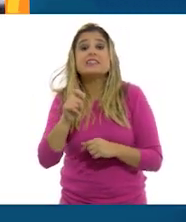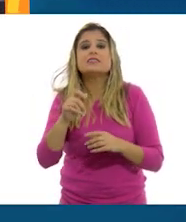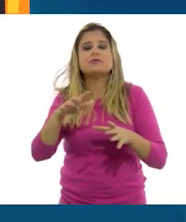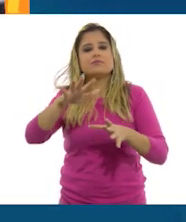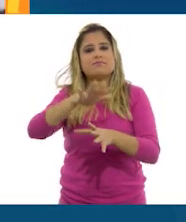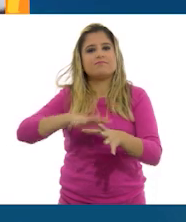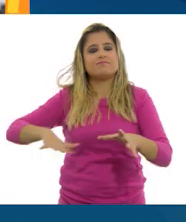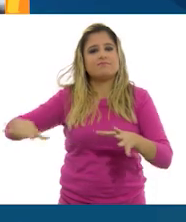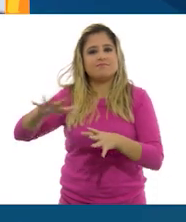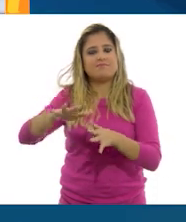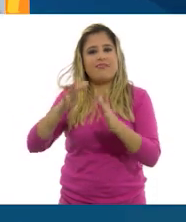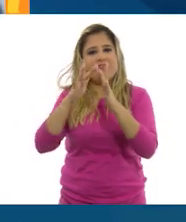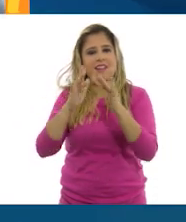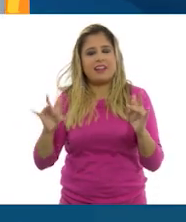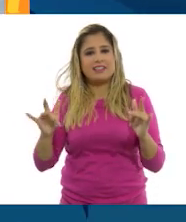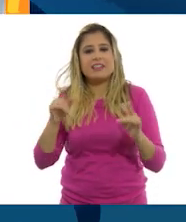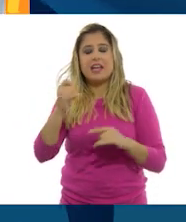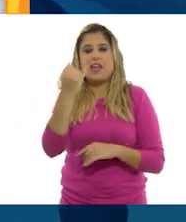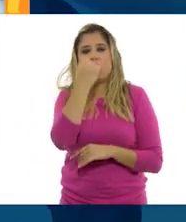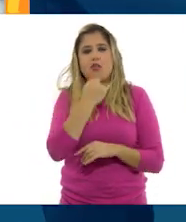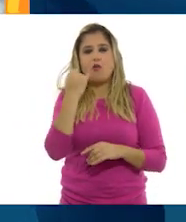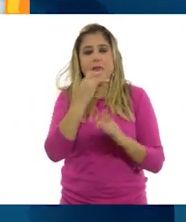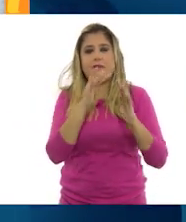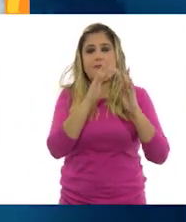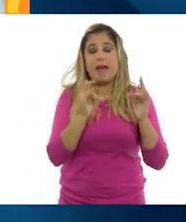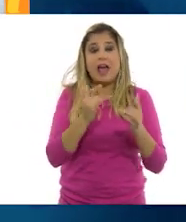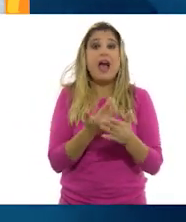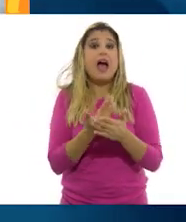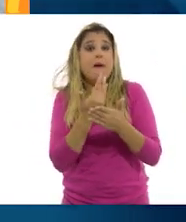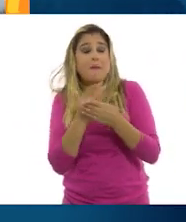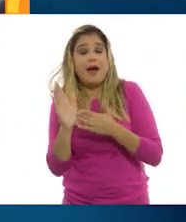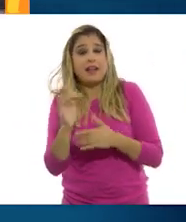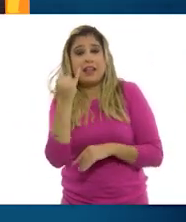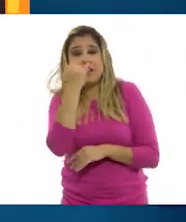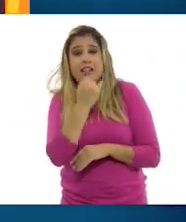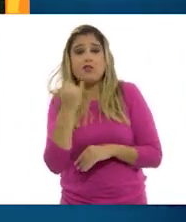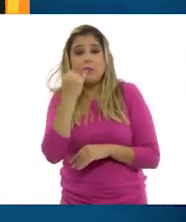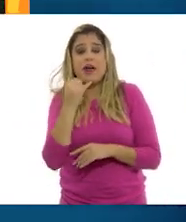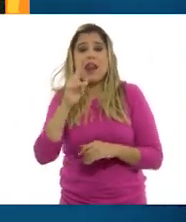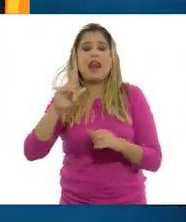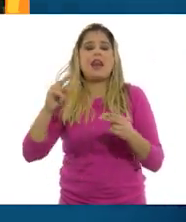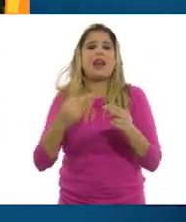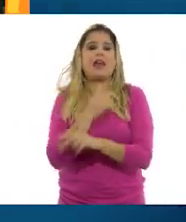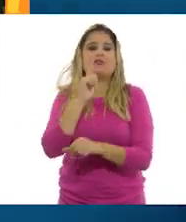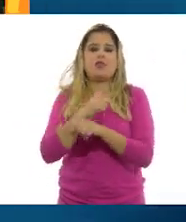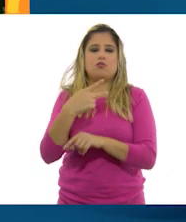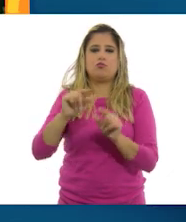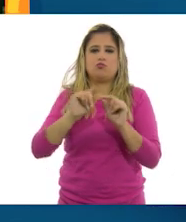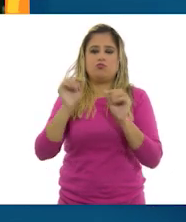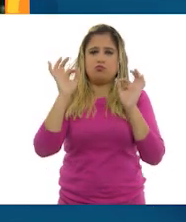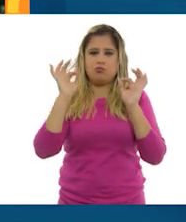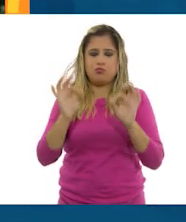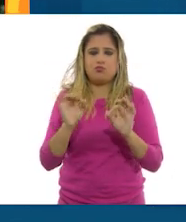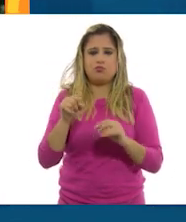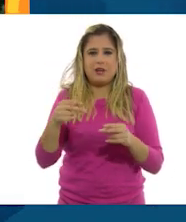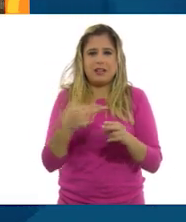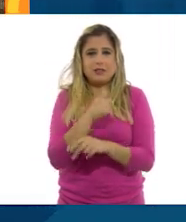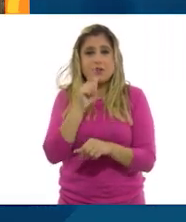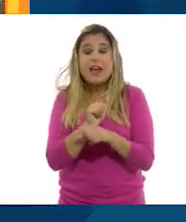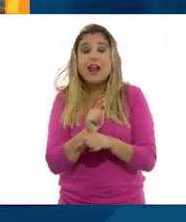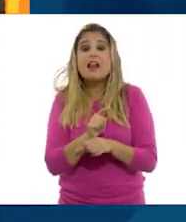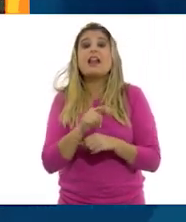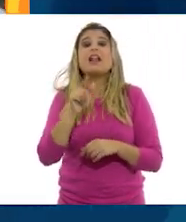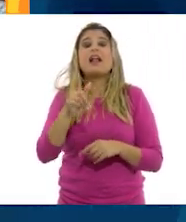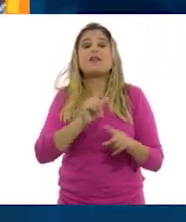francesa. Este idioma oficial es además el idioma nacional. Todos los